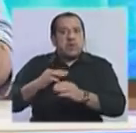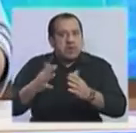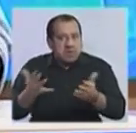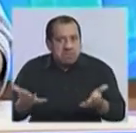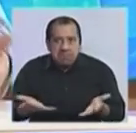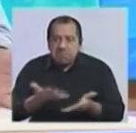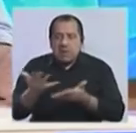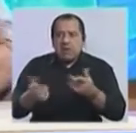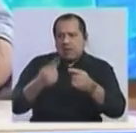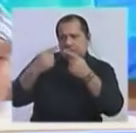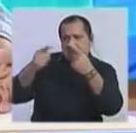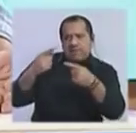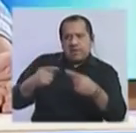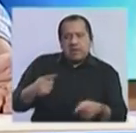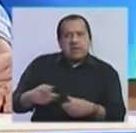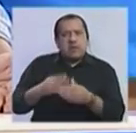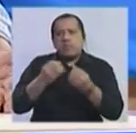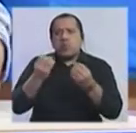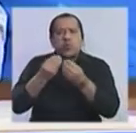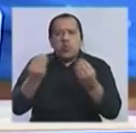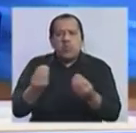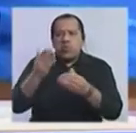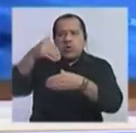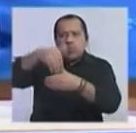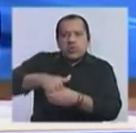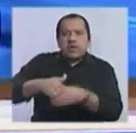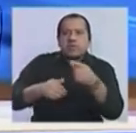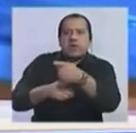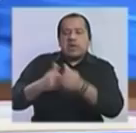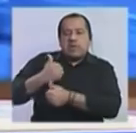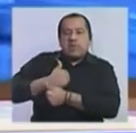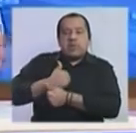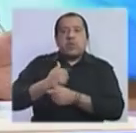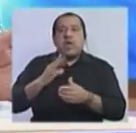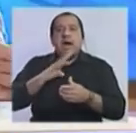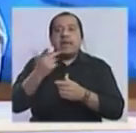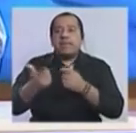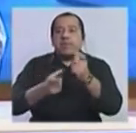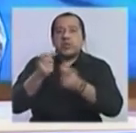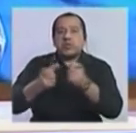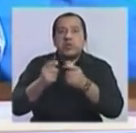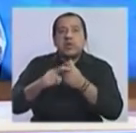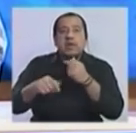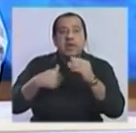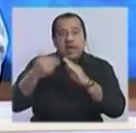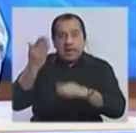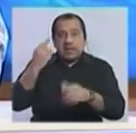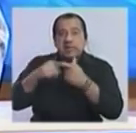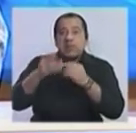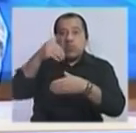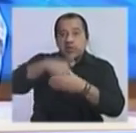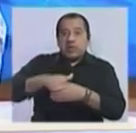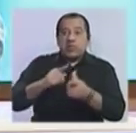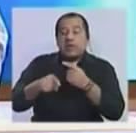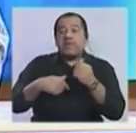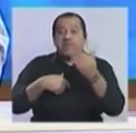es muy diversas las razones por las cuales la gente votó a Cabildo Abierto. Incluso gente que en instancias anteriores había votado al Frente Amplio.